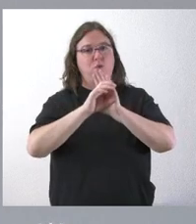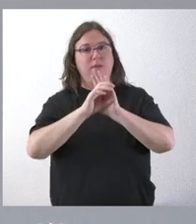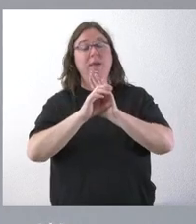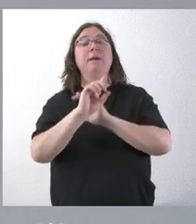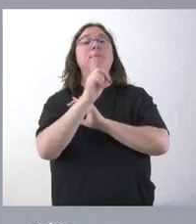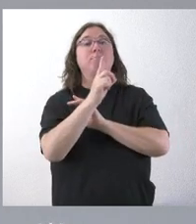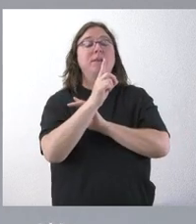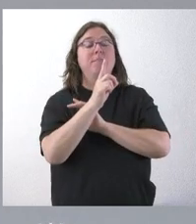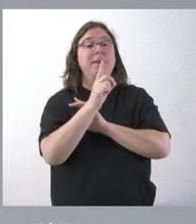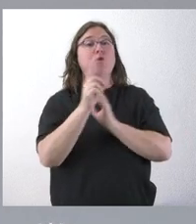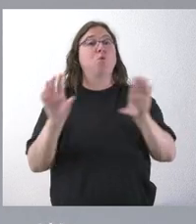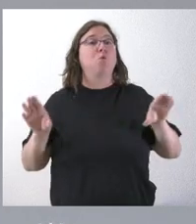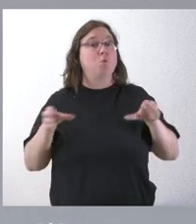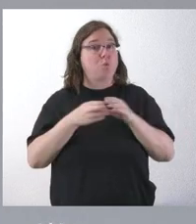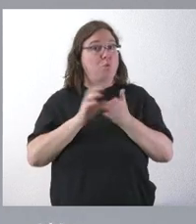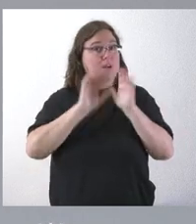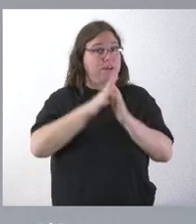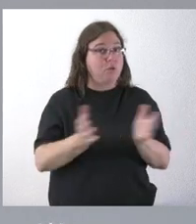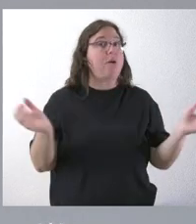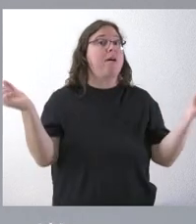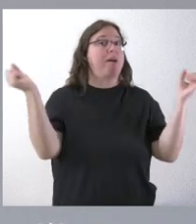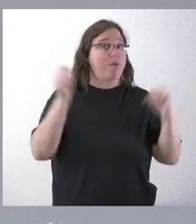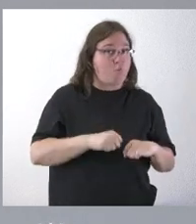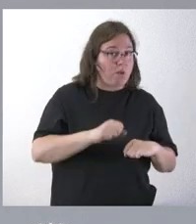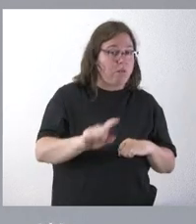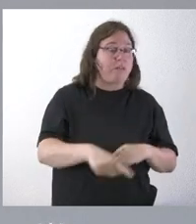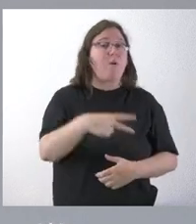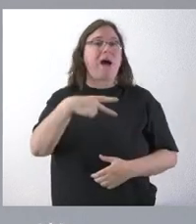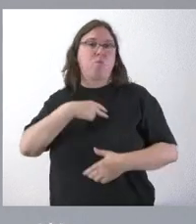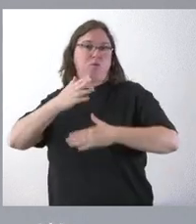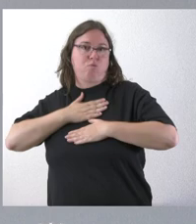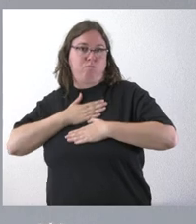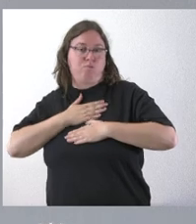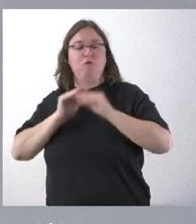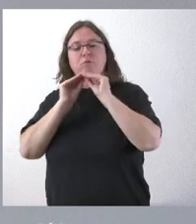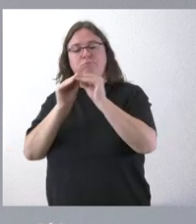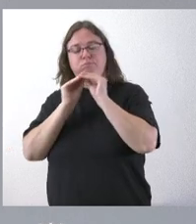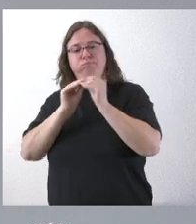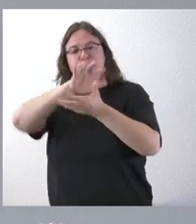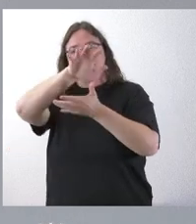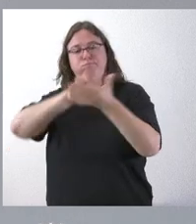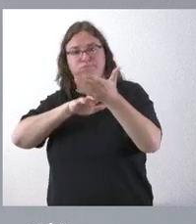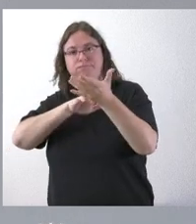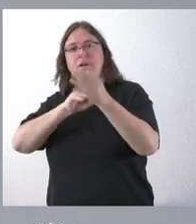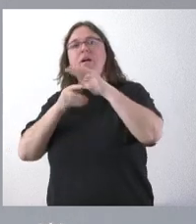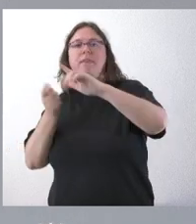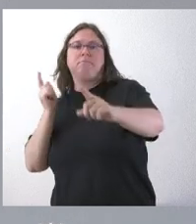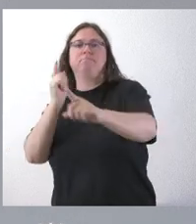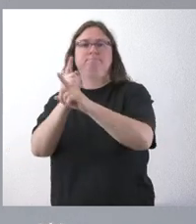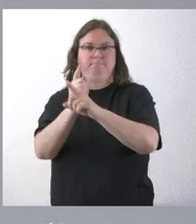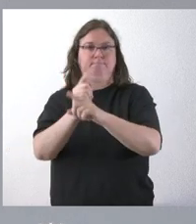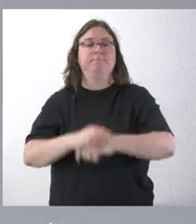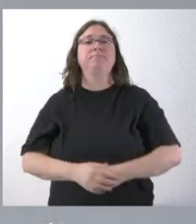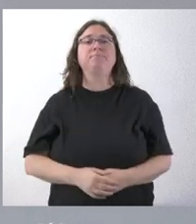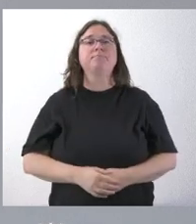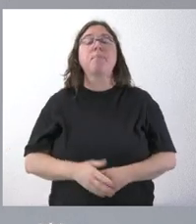junta y con ese acuerdo de junta, los letrados materializan lo que es la interposición de la demanda en el Tribunal Constitucional. Respecto a